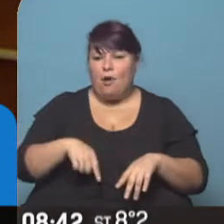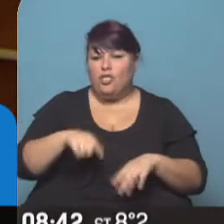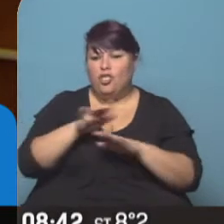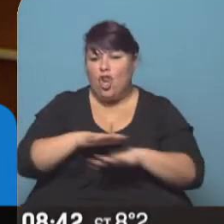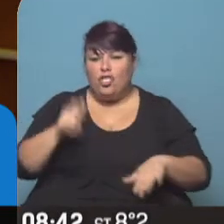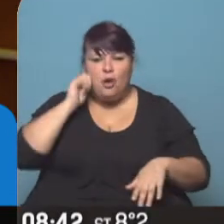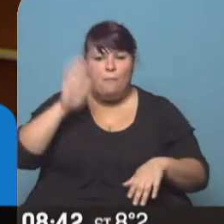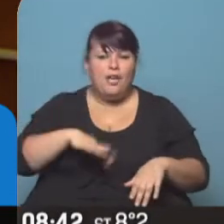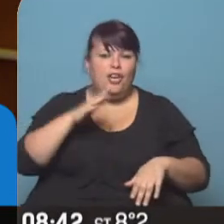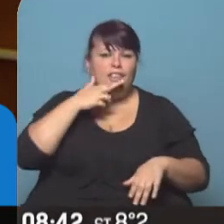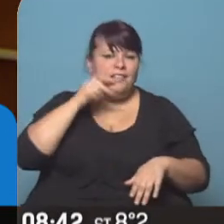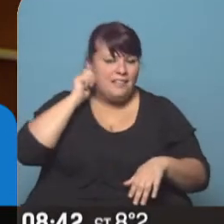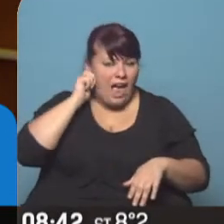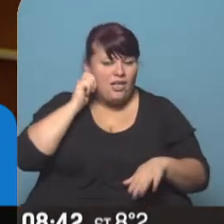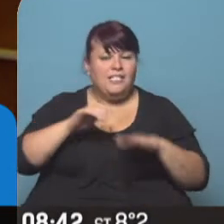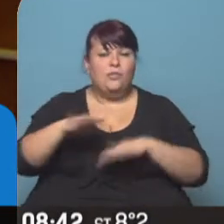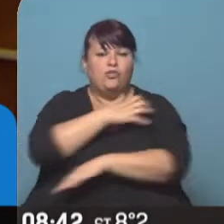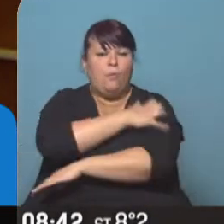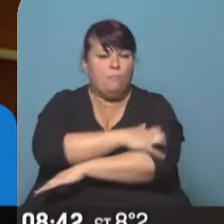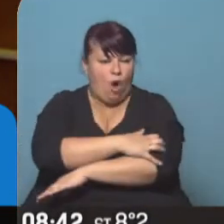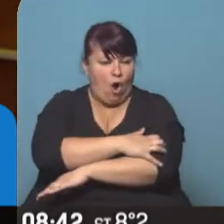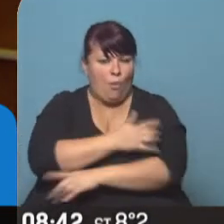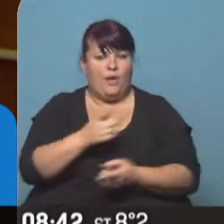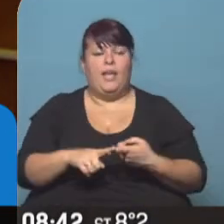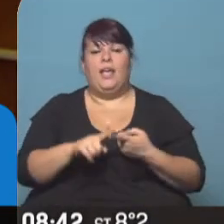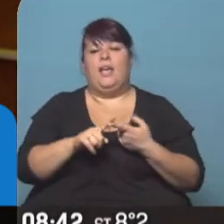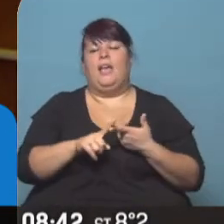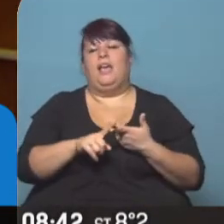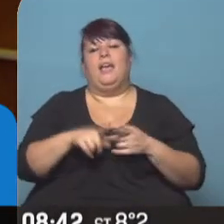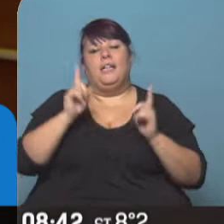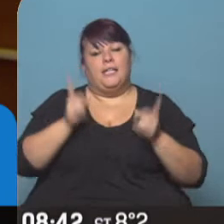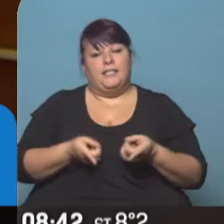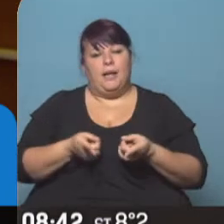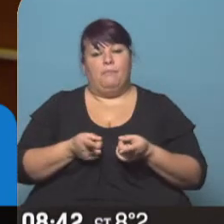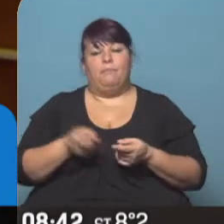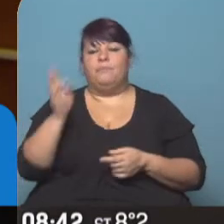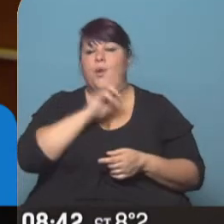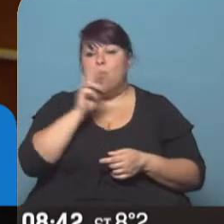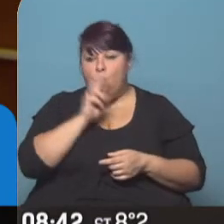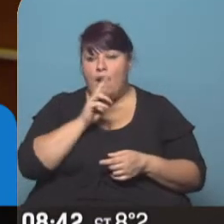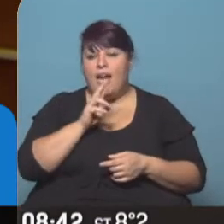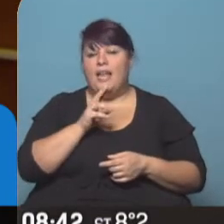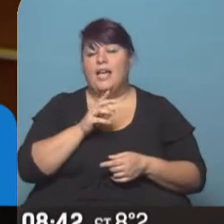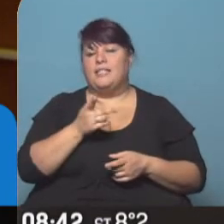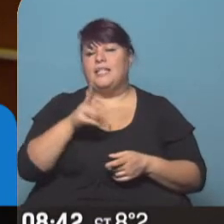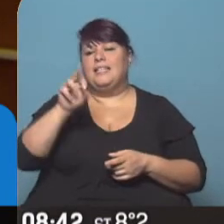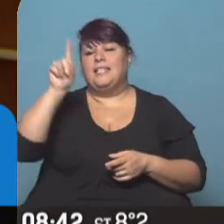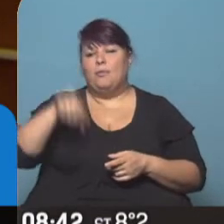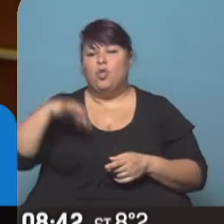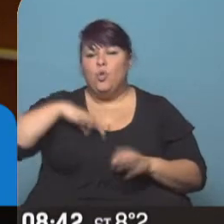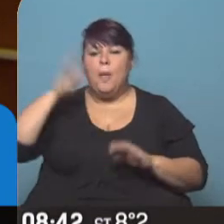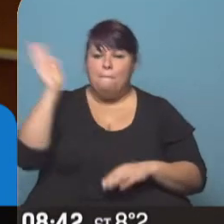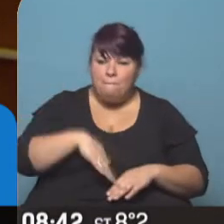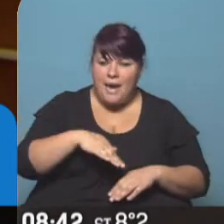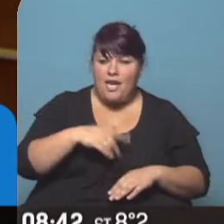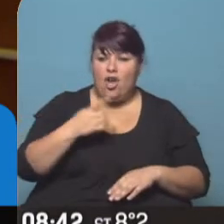los niños menores de 17 años en situación de pobreza, donde tenemos a las mujeres que ganan el 30% o